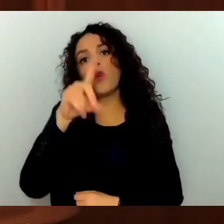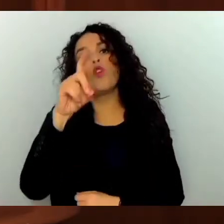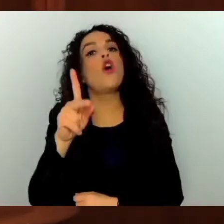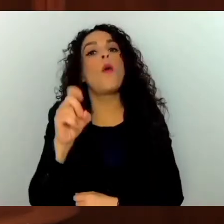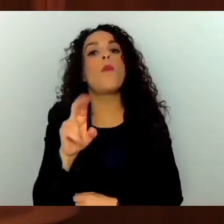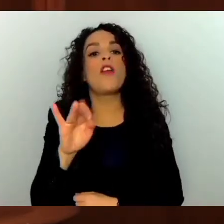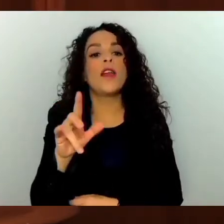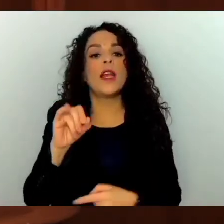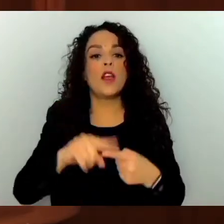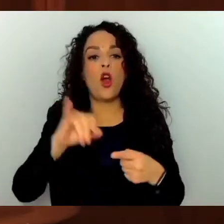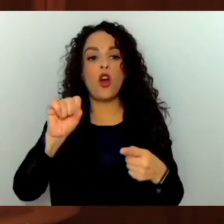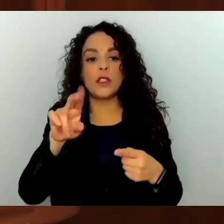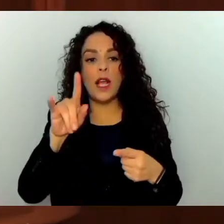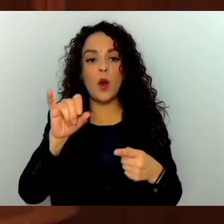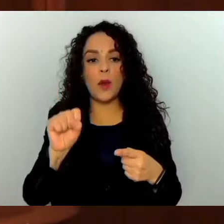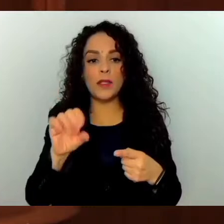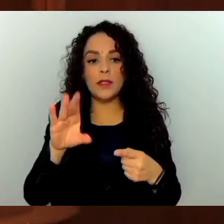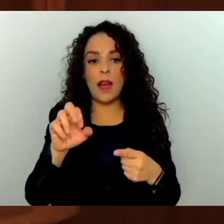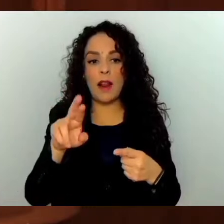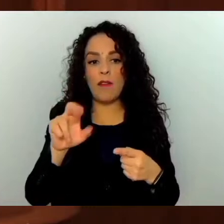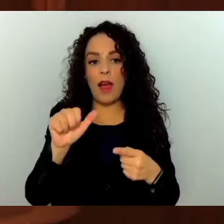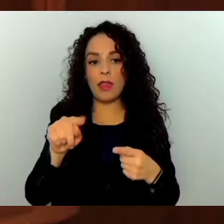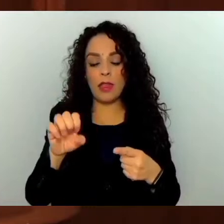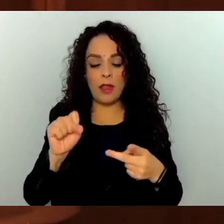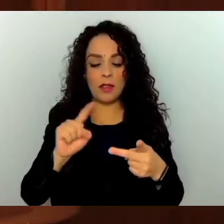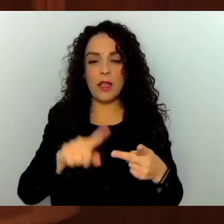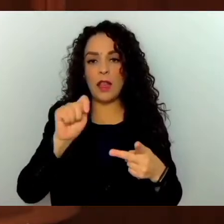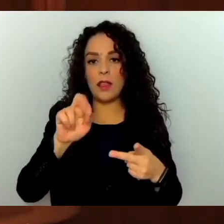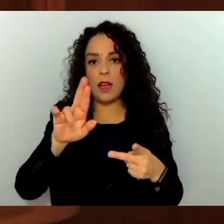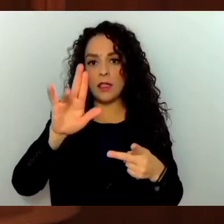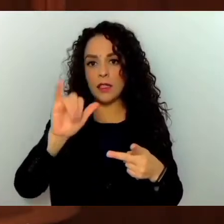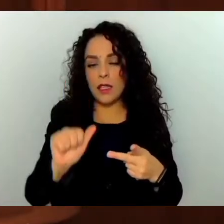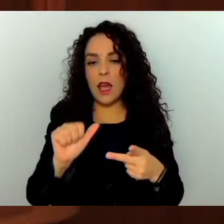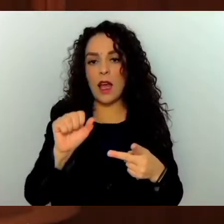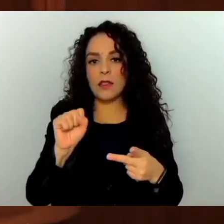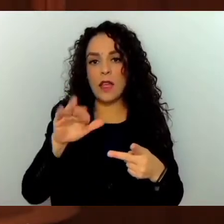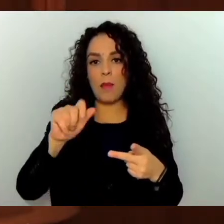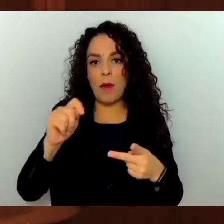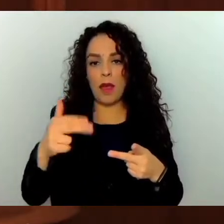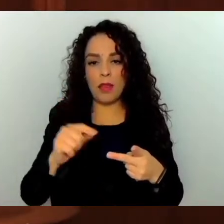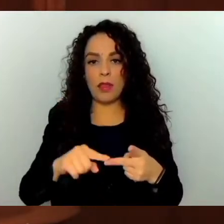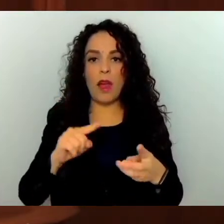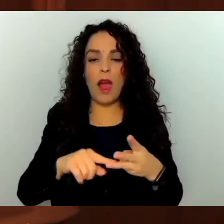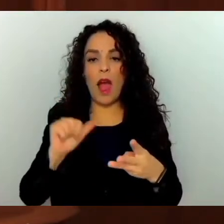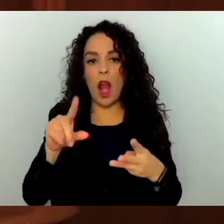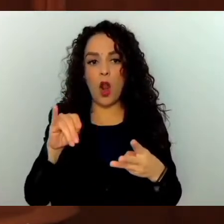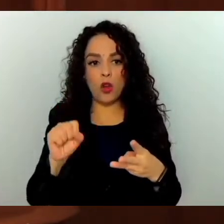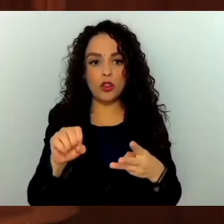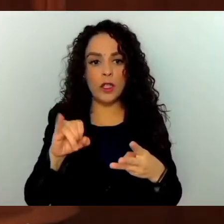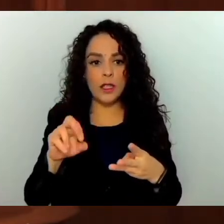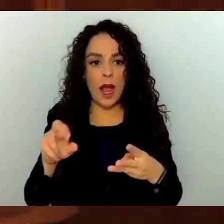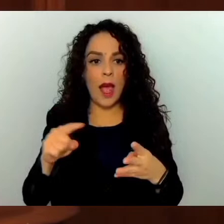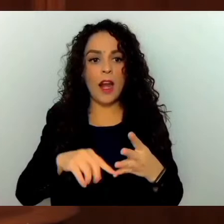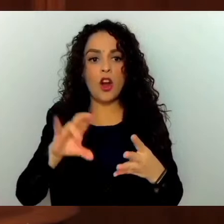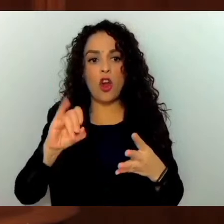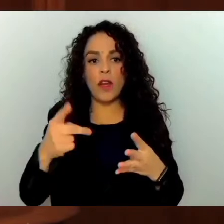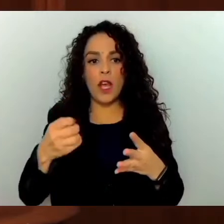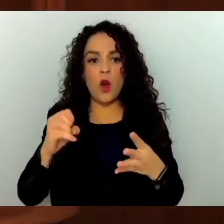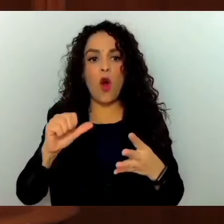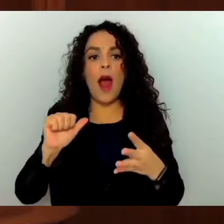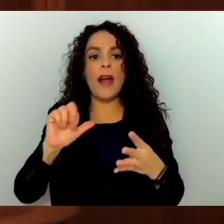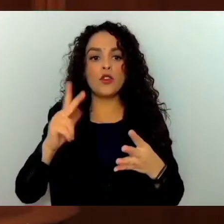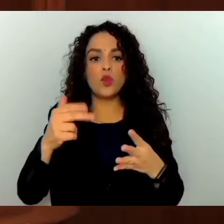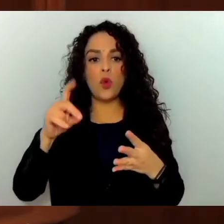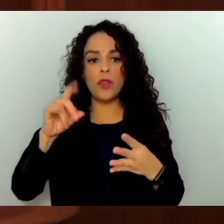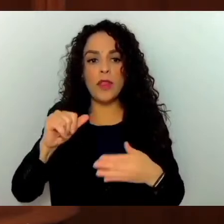Osorio, José Luis Cervantes Martínez, Dircia Samanta García, Alonso Israel Ira Salas, Rodrigo Archundia Barrientos,